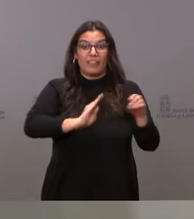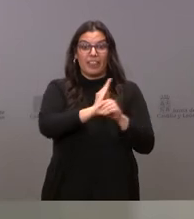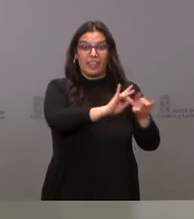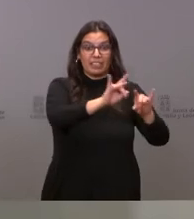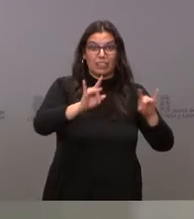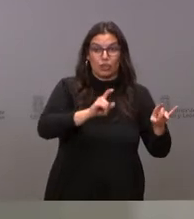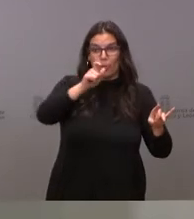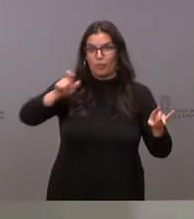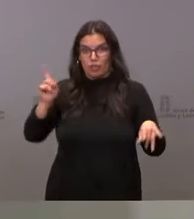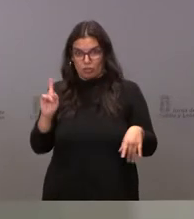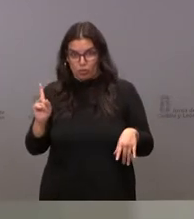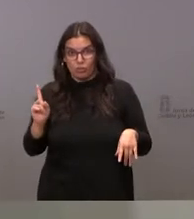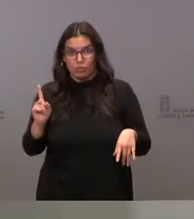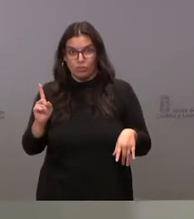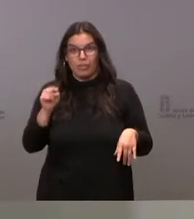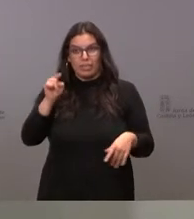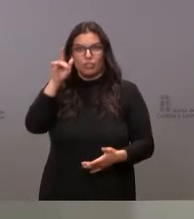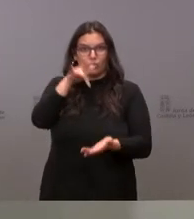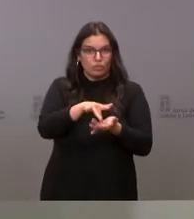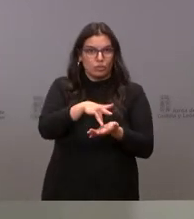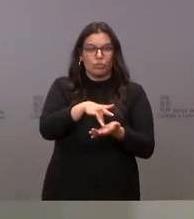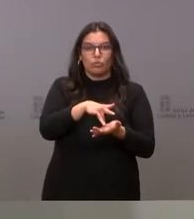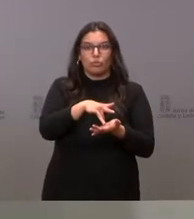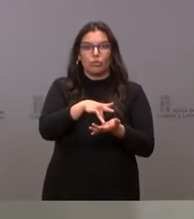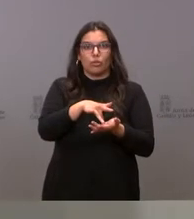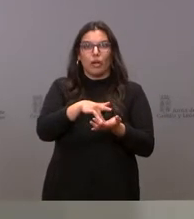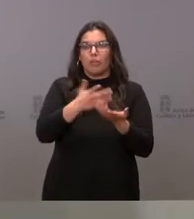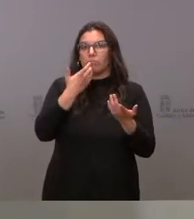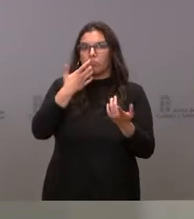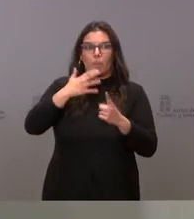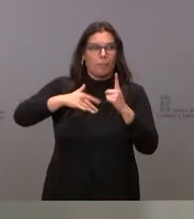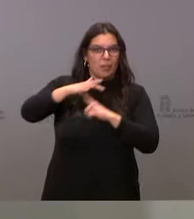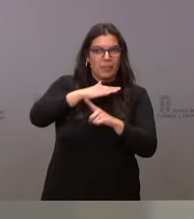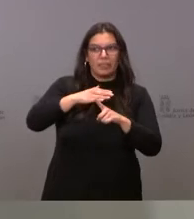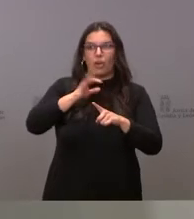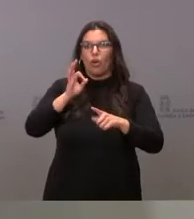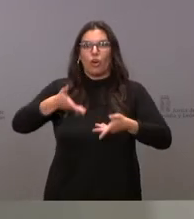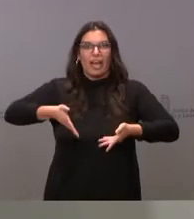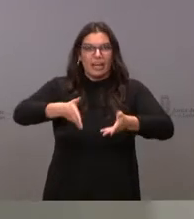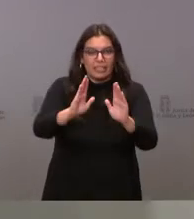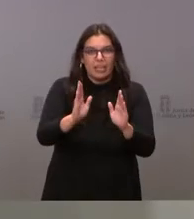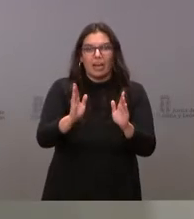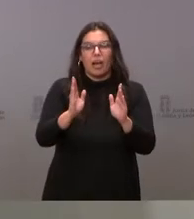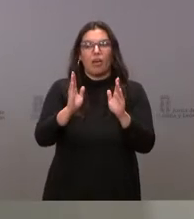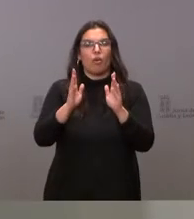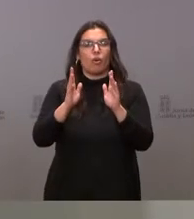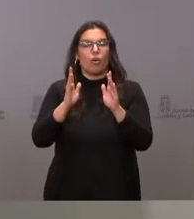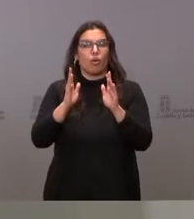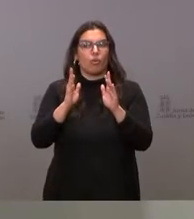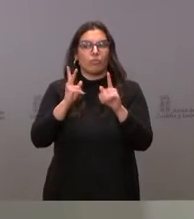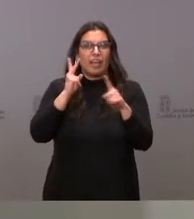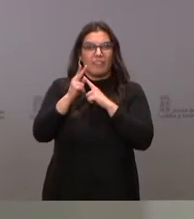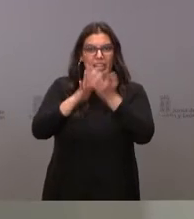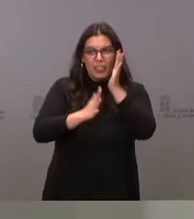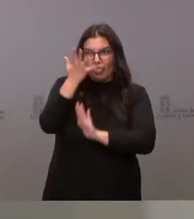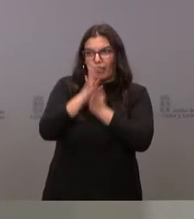ocurre en las carreteras, ocurre en el medio ambiente, en la protección o la lucha contra el fuego,